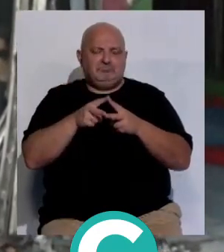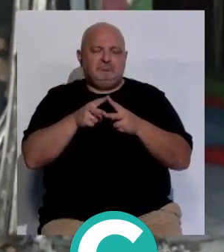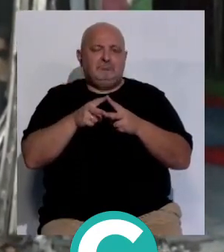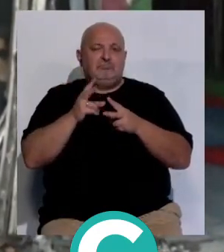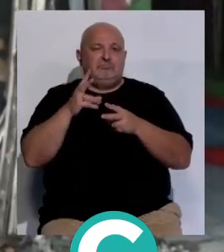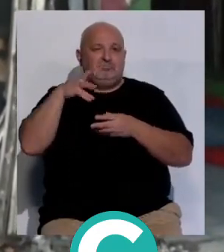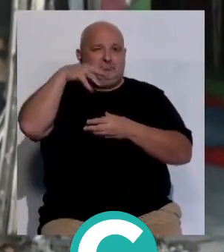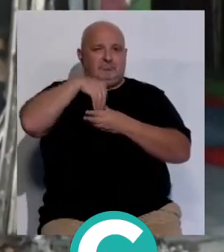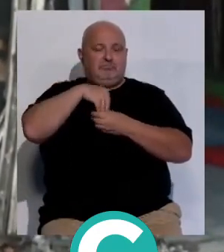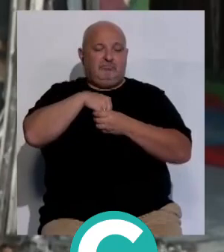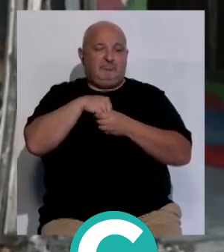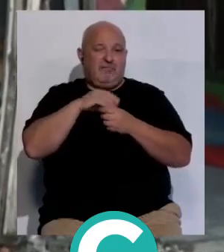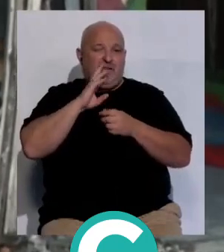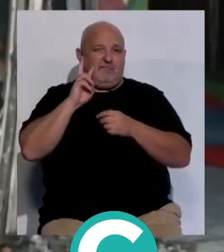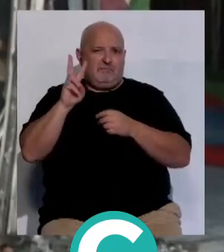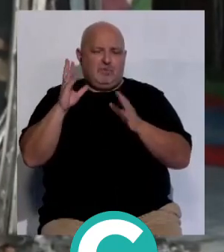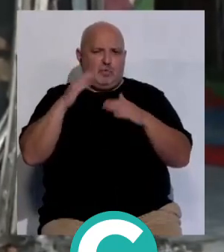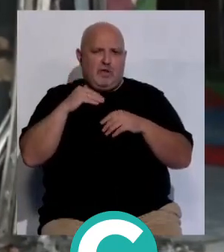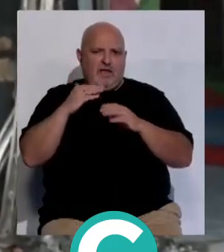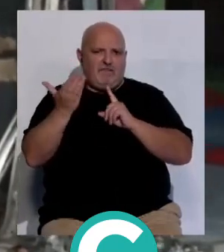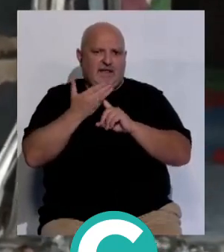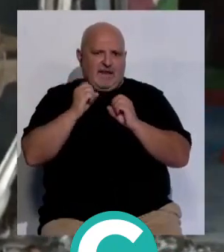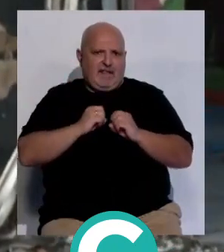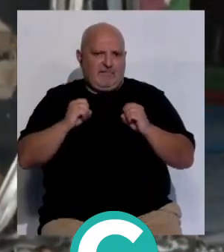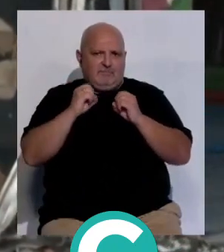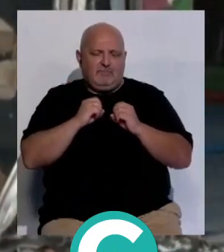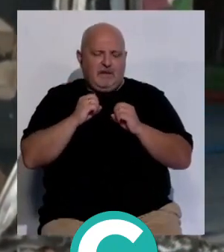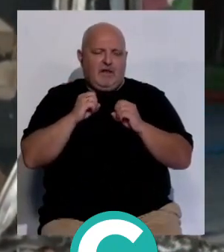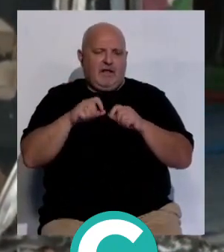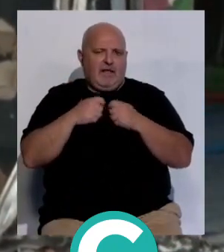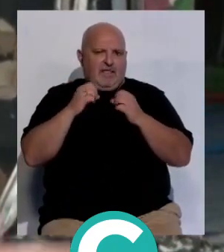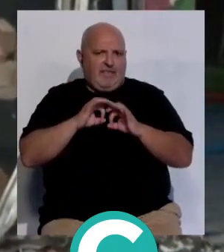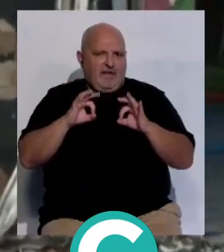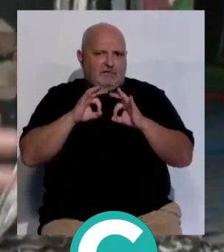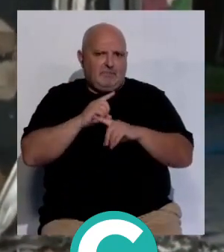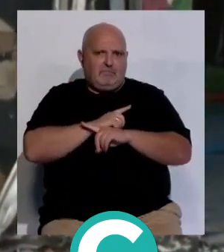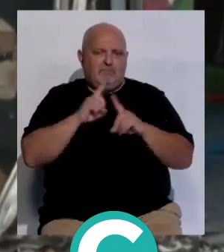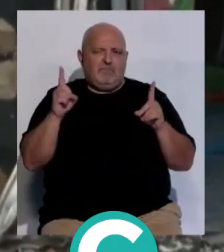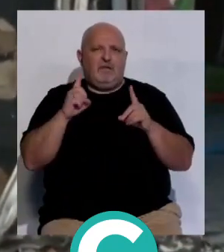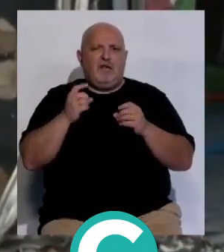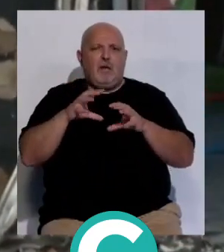Es verdad que dentro como ya habéis visto no hay nada afectado no ha habido ningún problema ni en lo que es el parque de bola ni